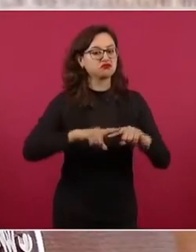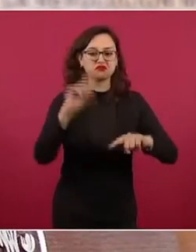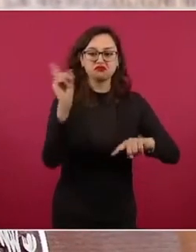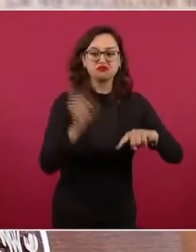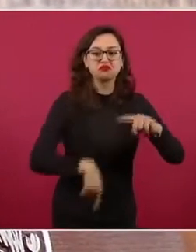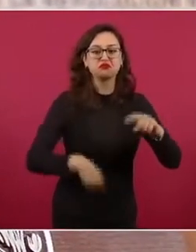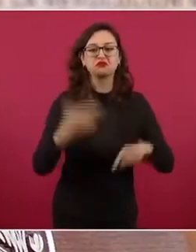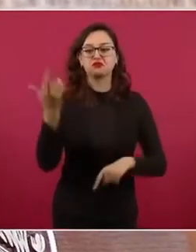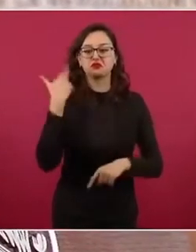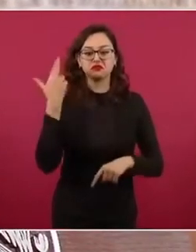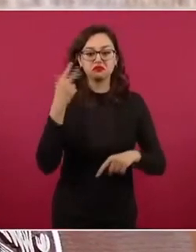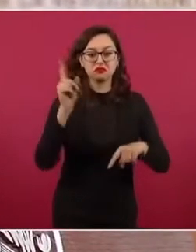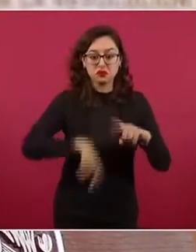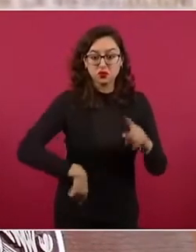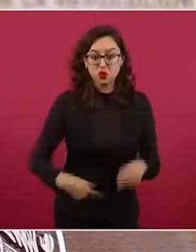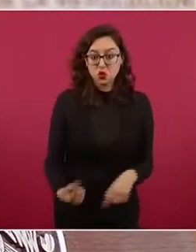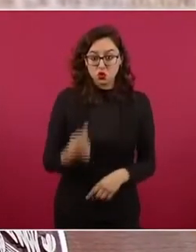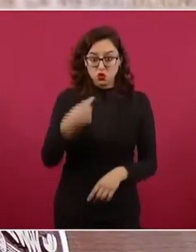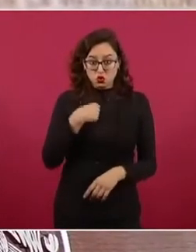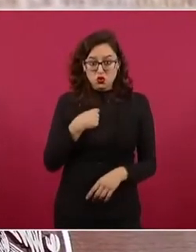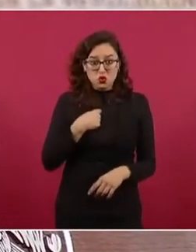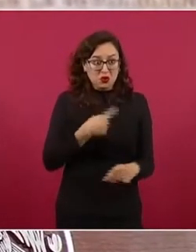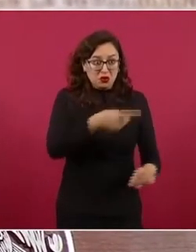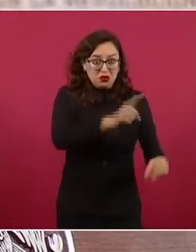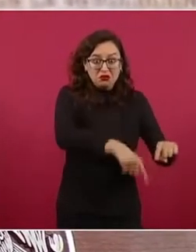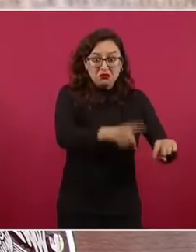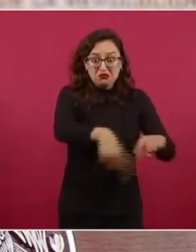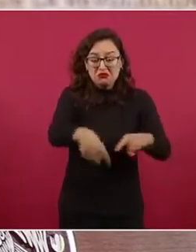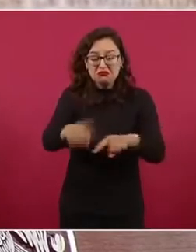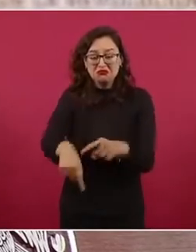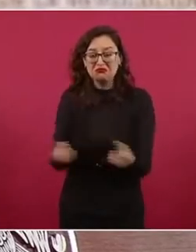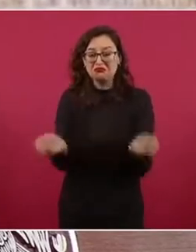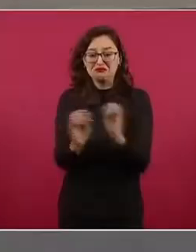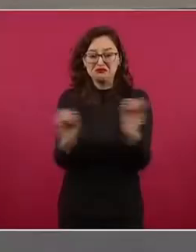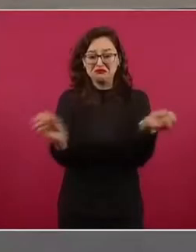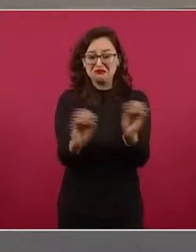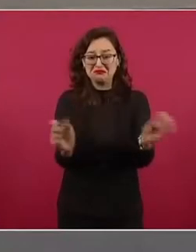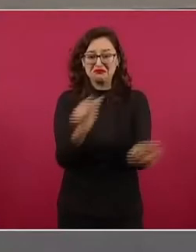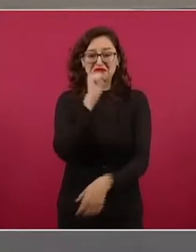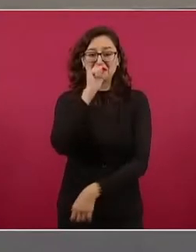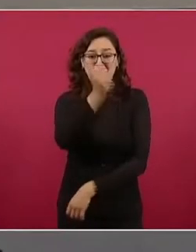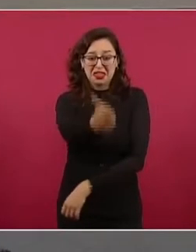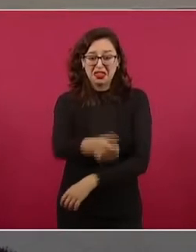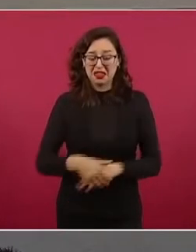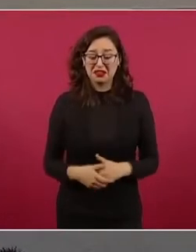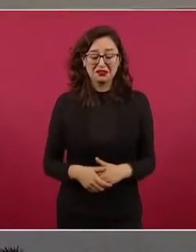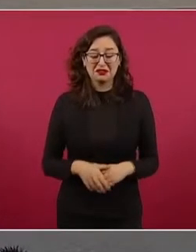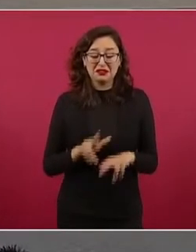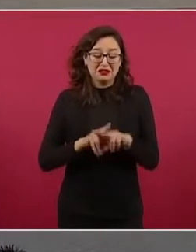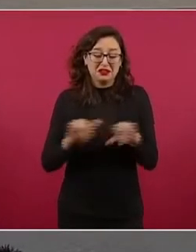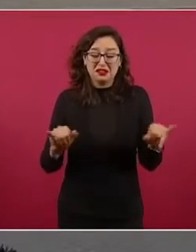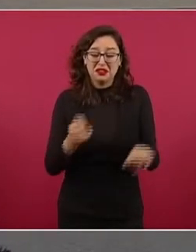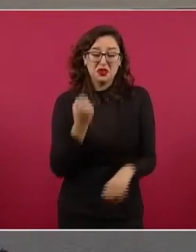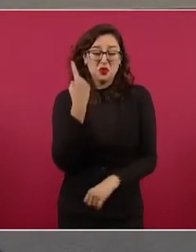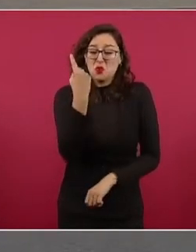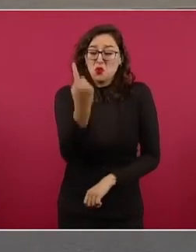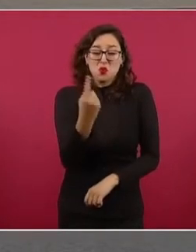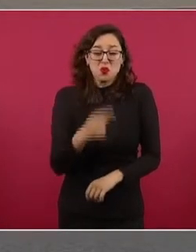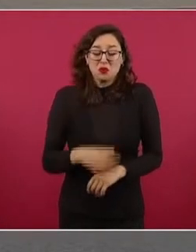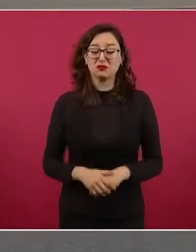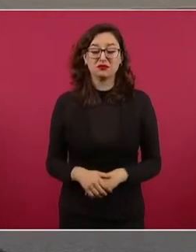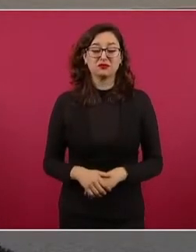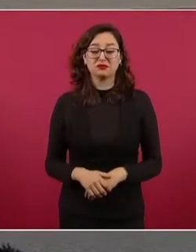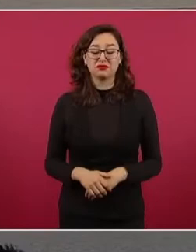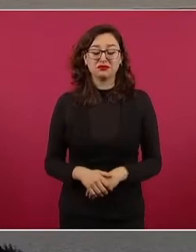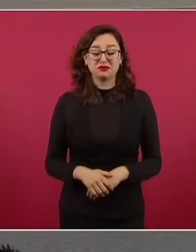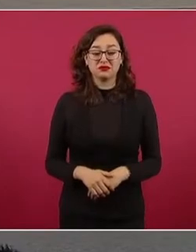Acá no, a ninguno, a nadie, sólo